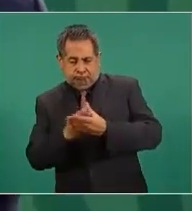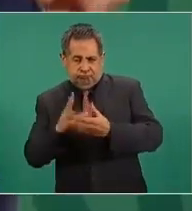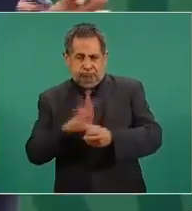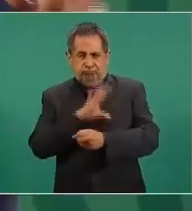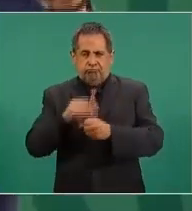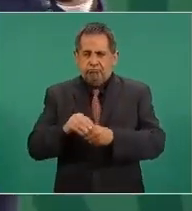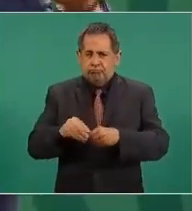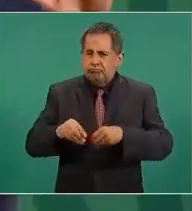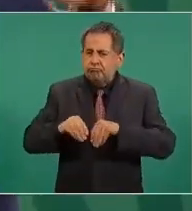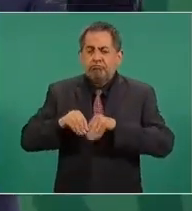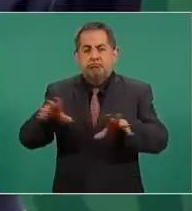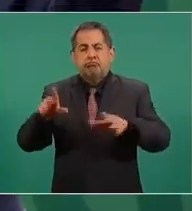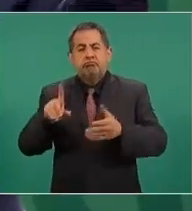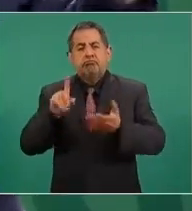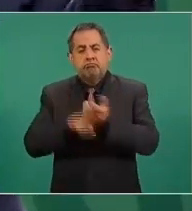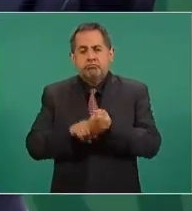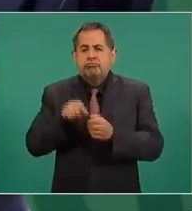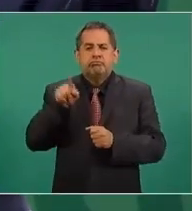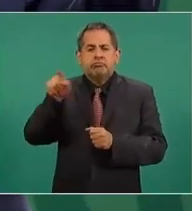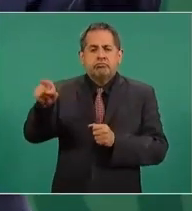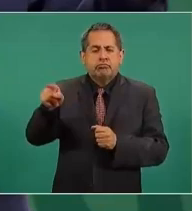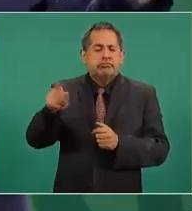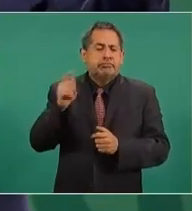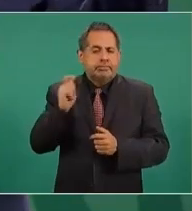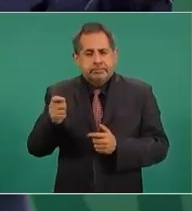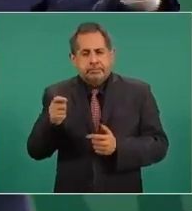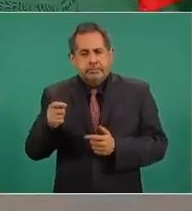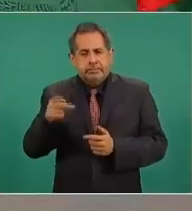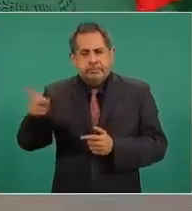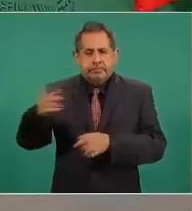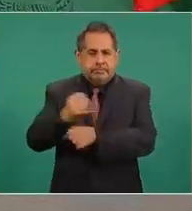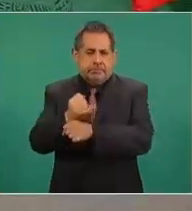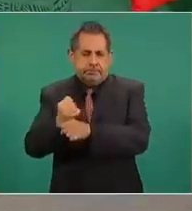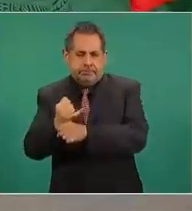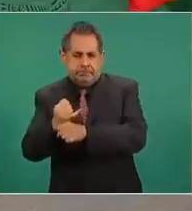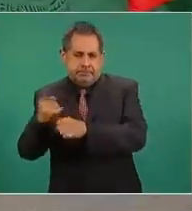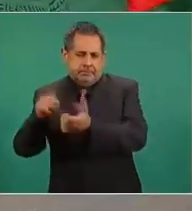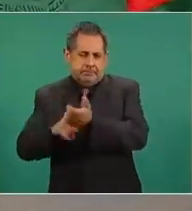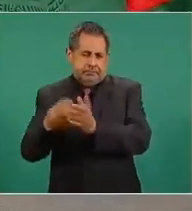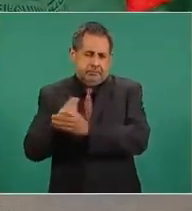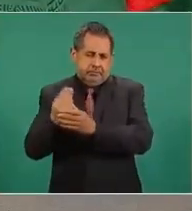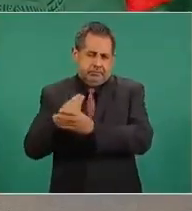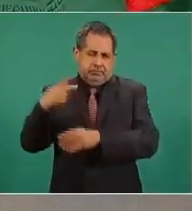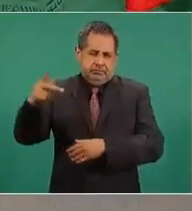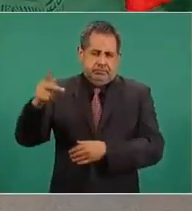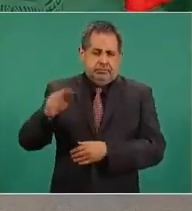pero ahí sí, por la naturaleza de las investigaciones que ellos llevan a cabo,